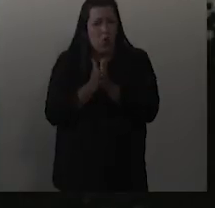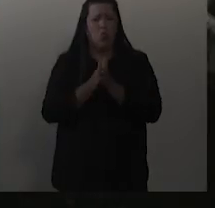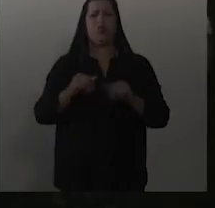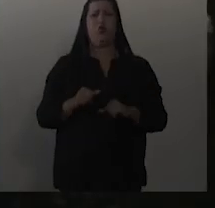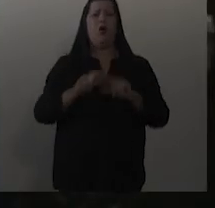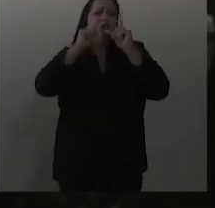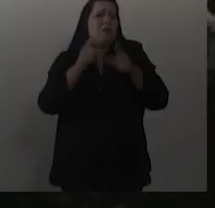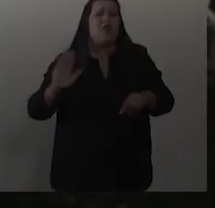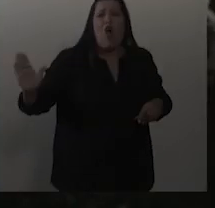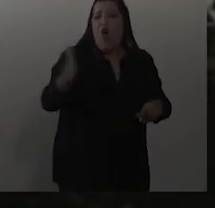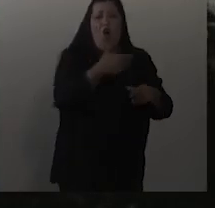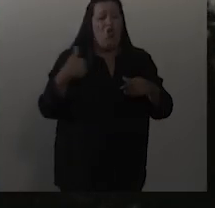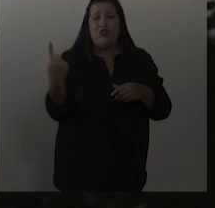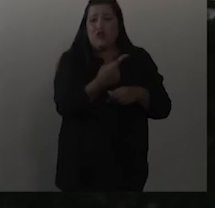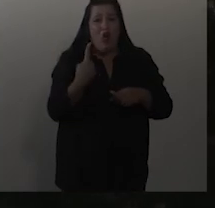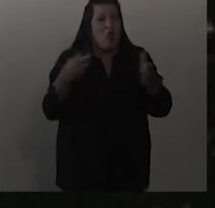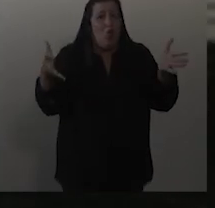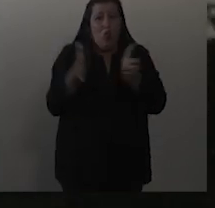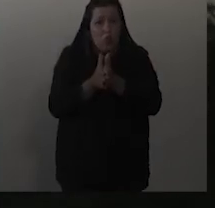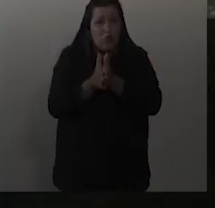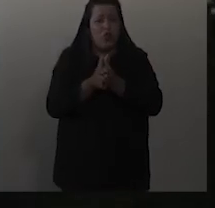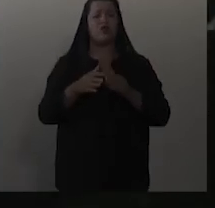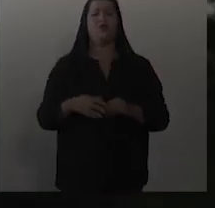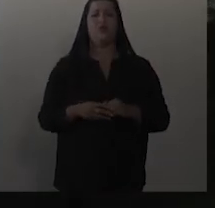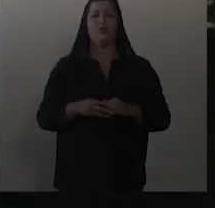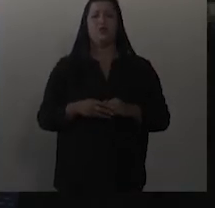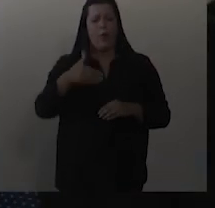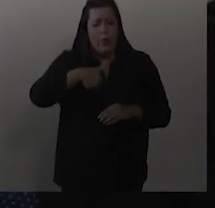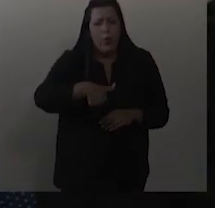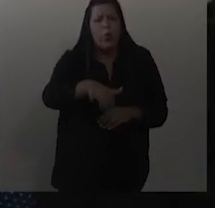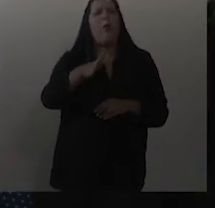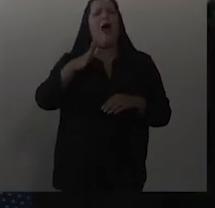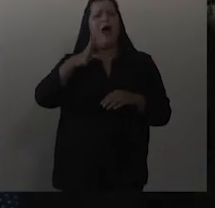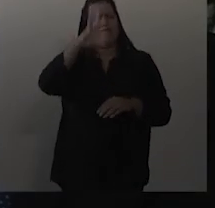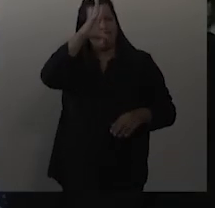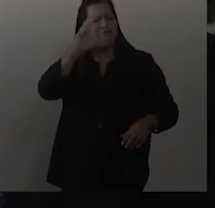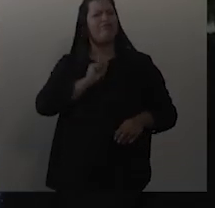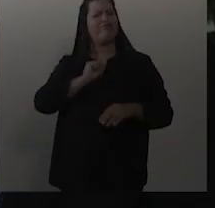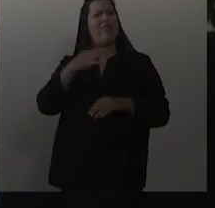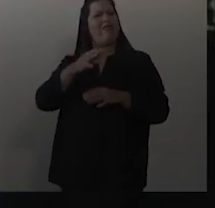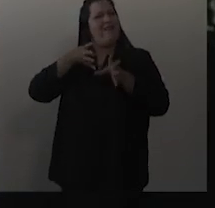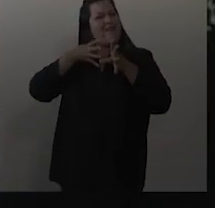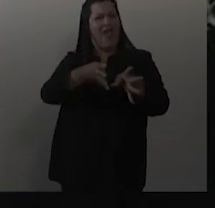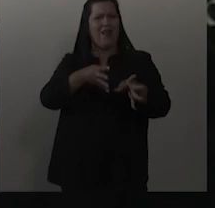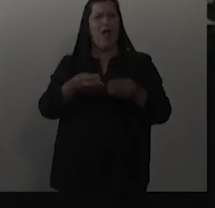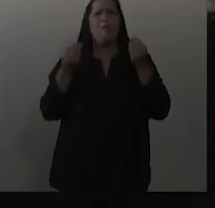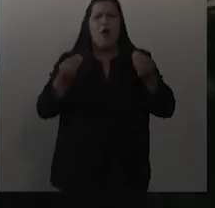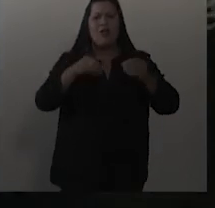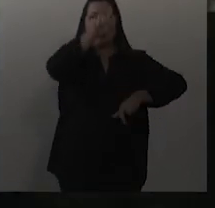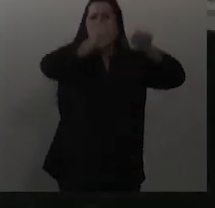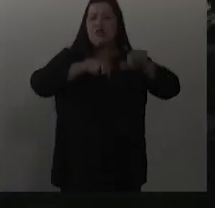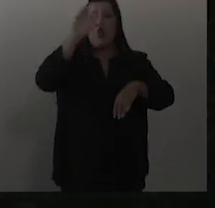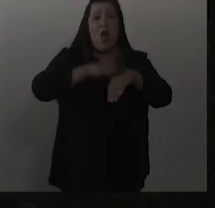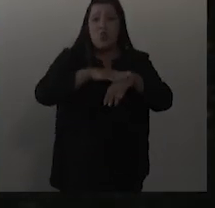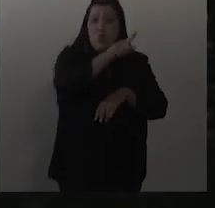junto a todos ustedes, vamos a dar la batalla que debemos dar porque los criminales